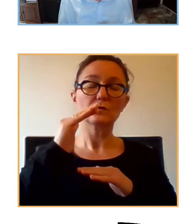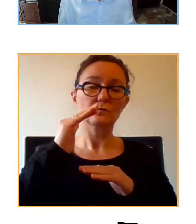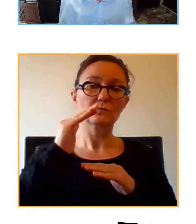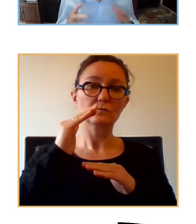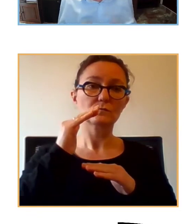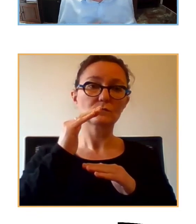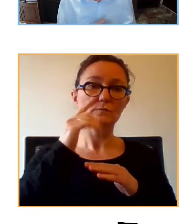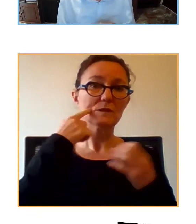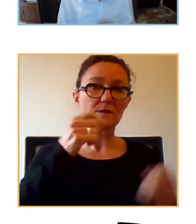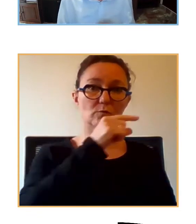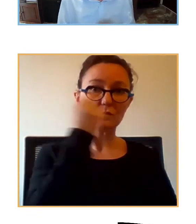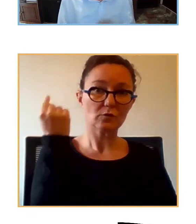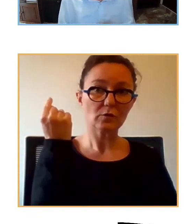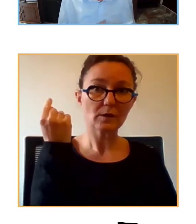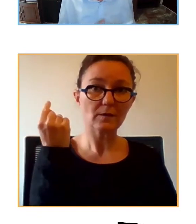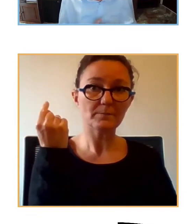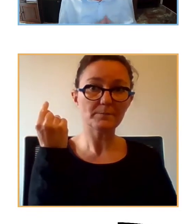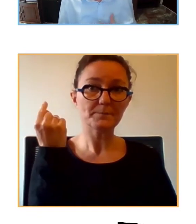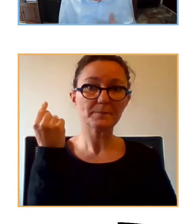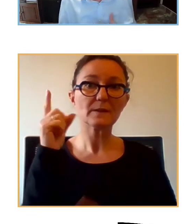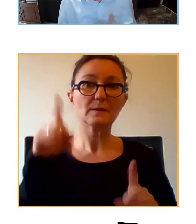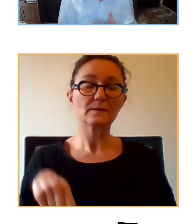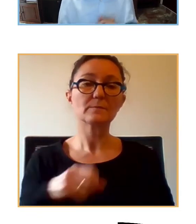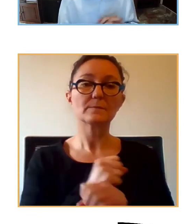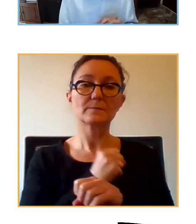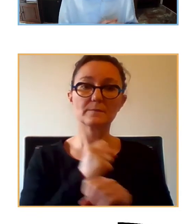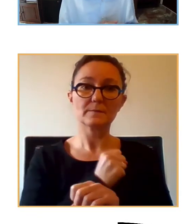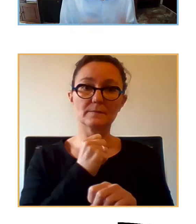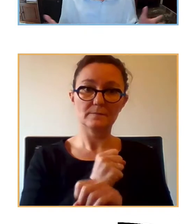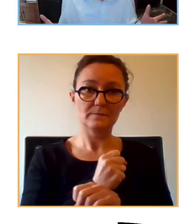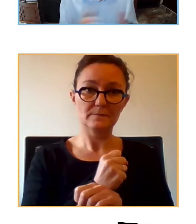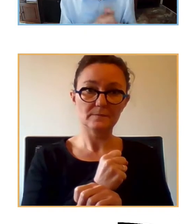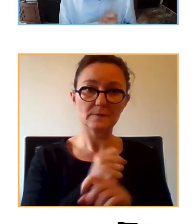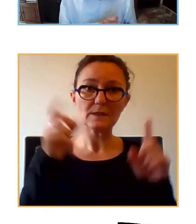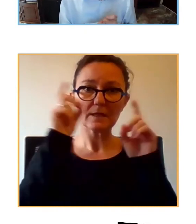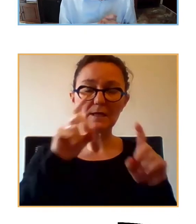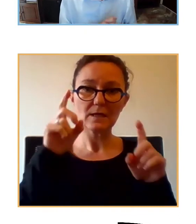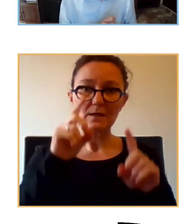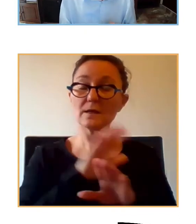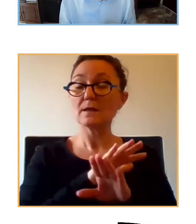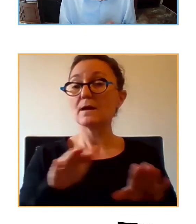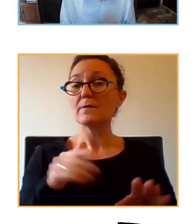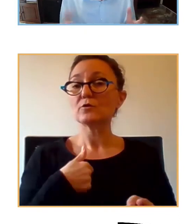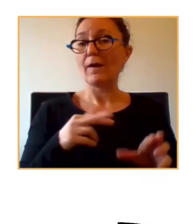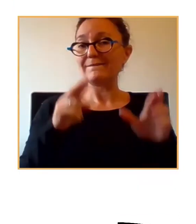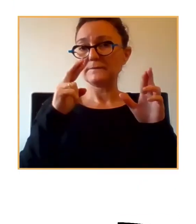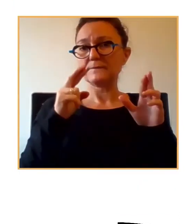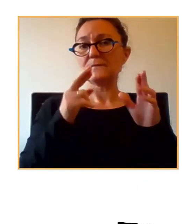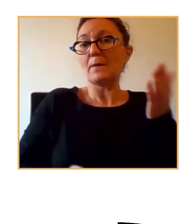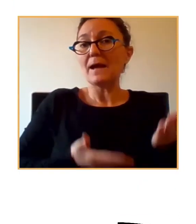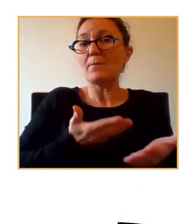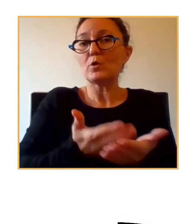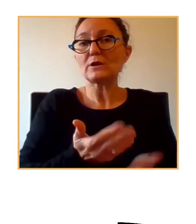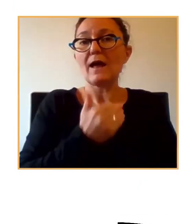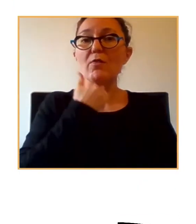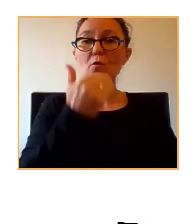y en donde se destaque, por supuesto, la labor de la prevención. Pues nada más. Espero haber aportado algo, por lo menos, la voz